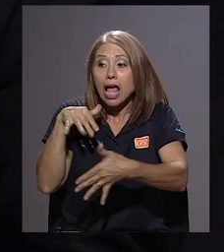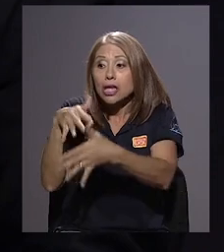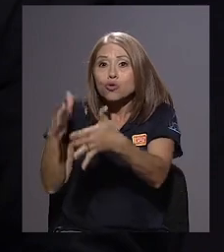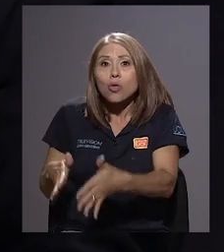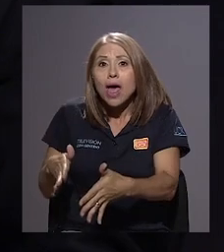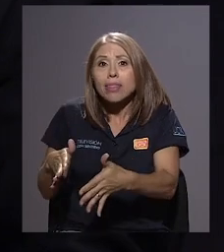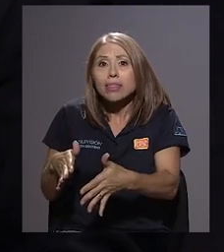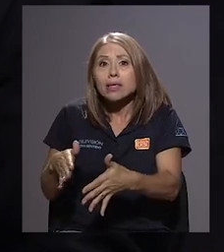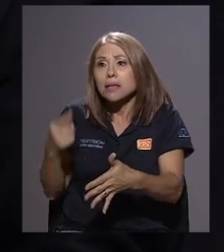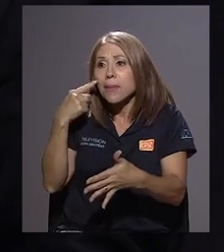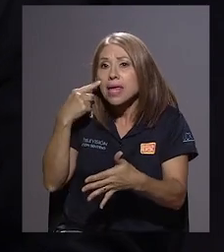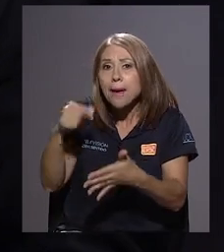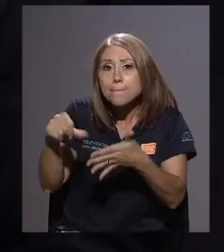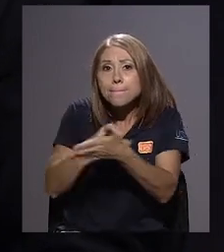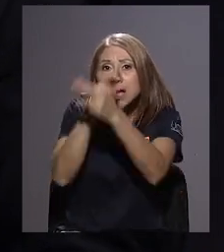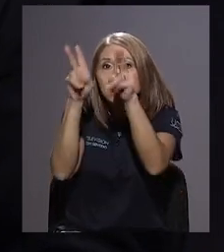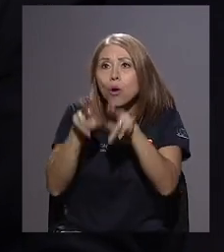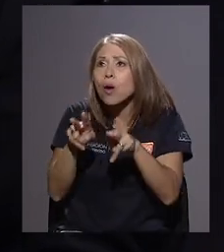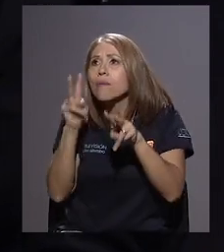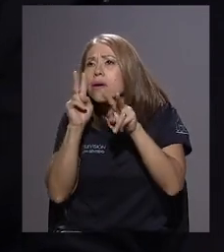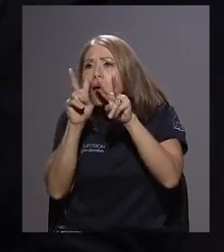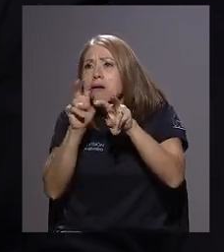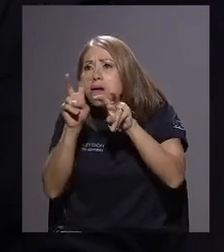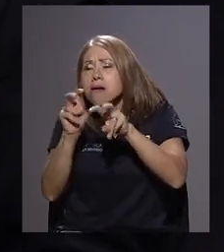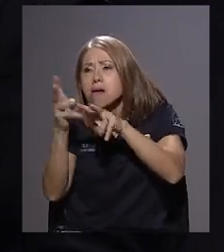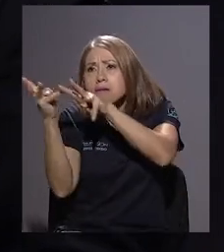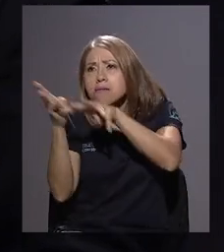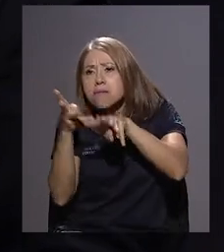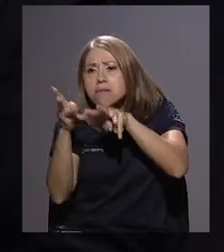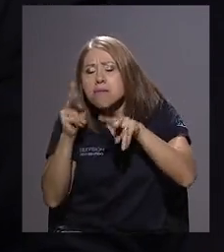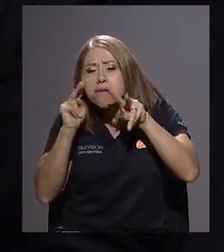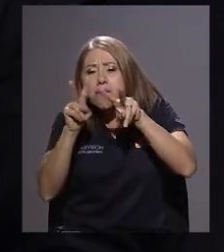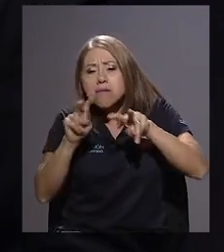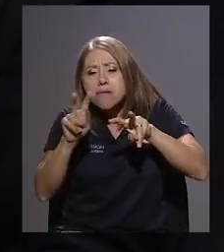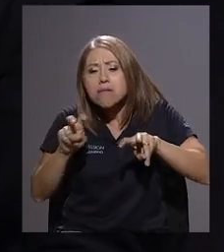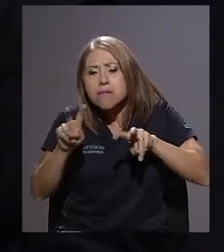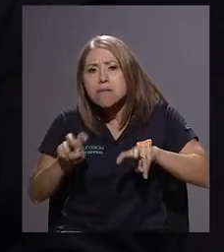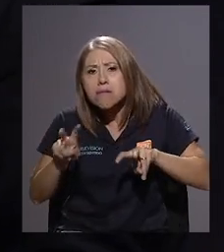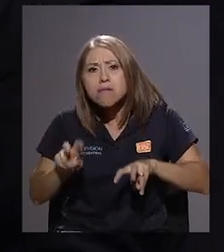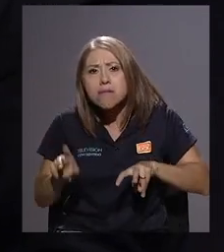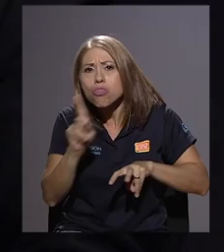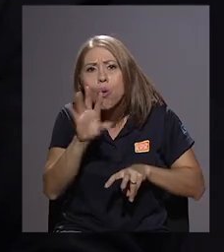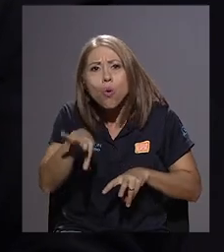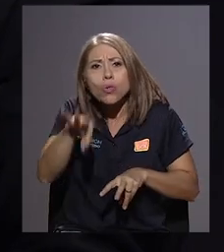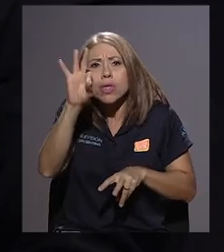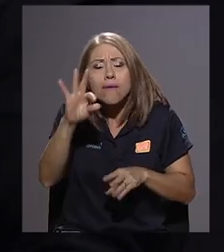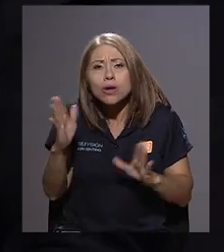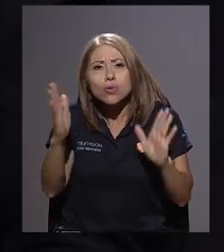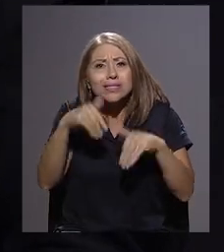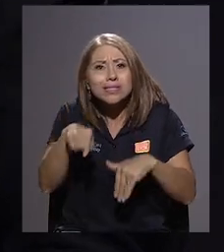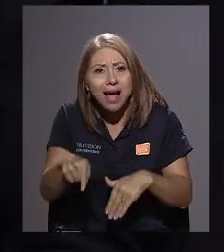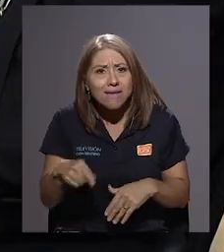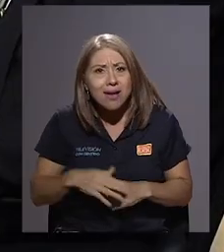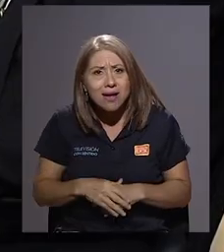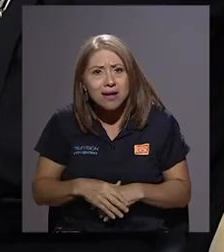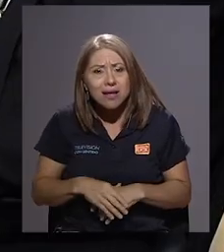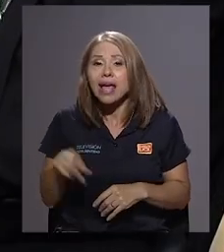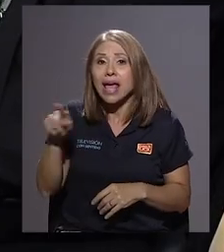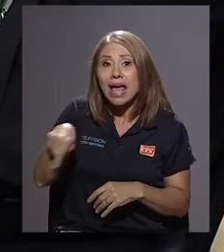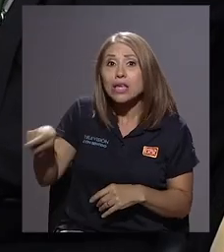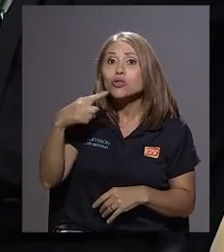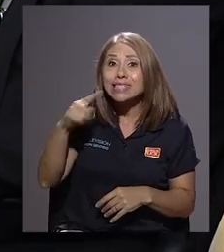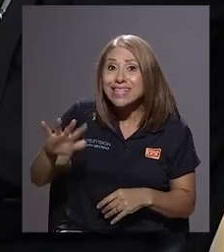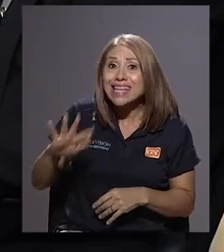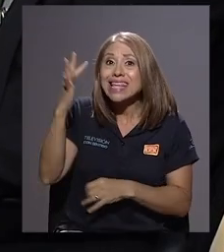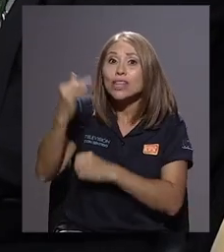página web para ver si ahí estaba la información, no la encontraba o no estaba, dice don Roberto que era como bucear, ¿verdad? Y